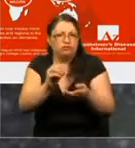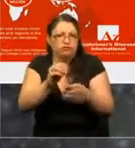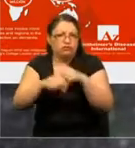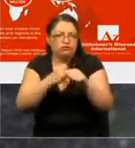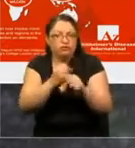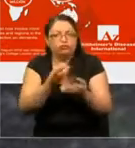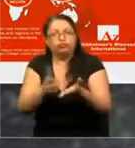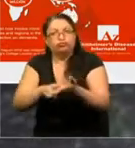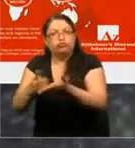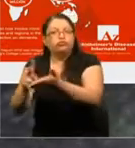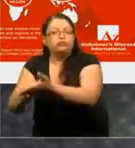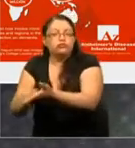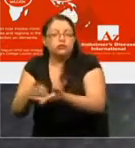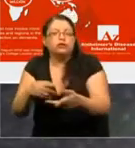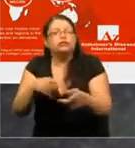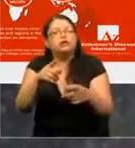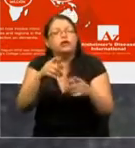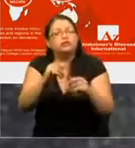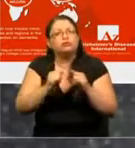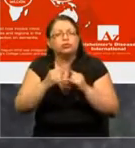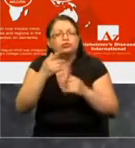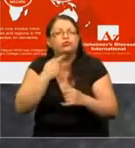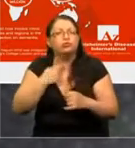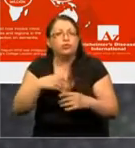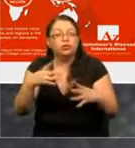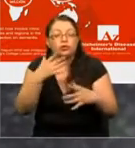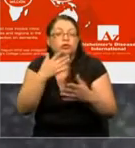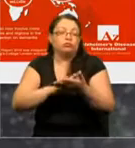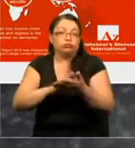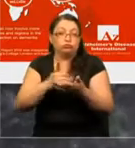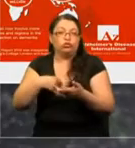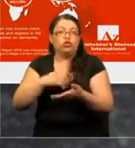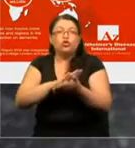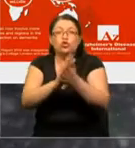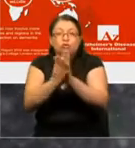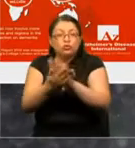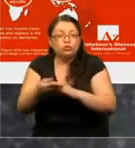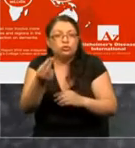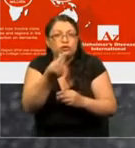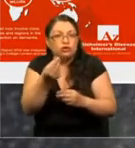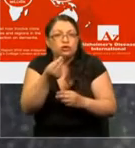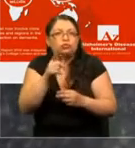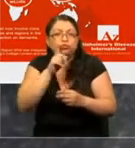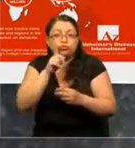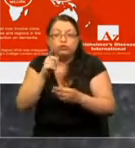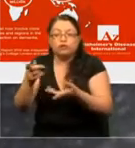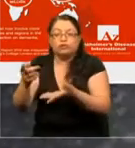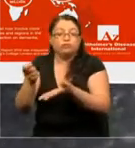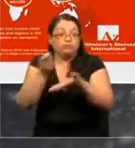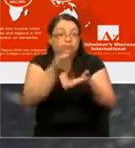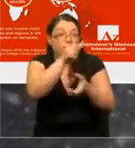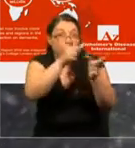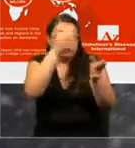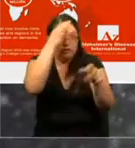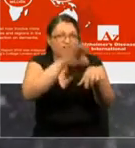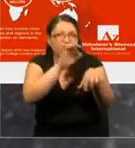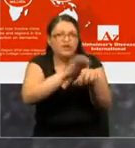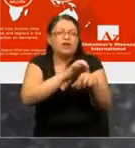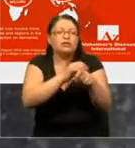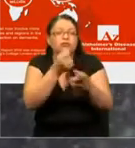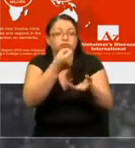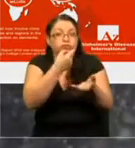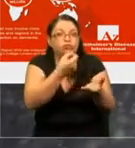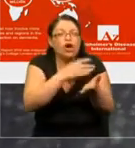que es muy interesante. es que si uno toma todo el dinero que se invierte para tratar a los enfermos de Alzheimer y coloca ese dinero